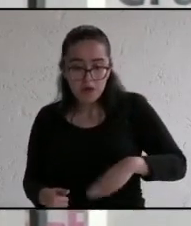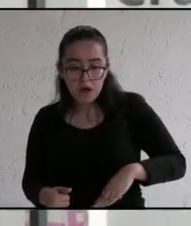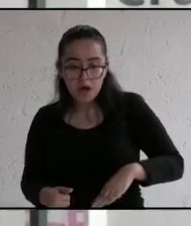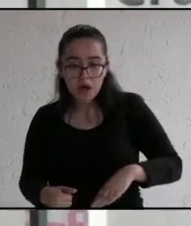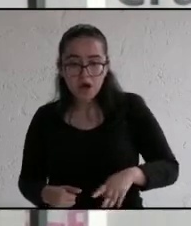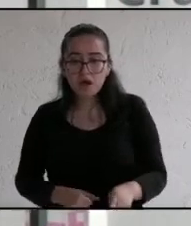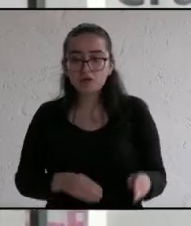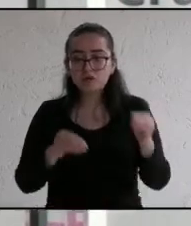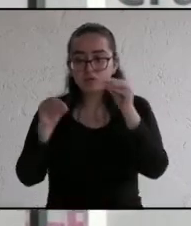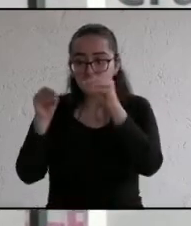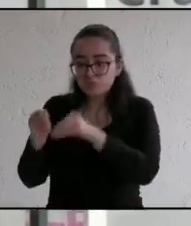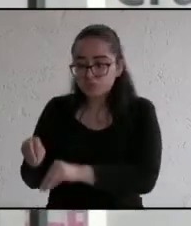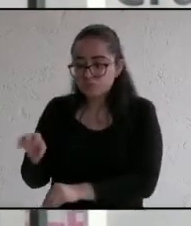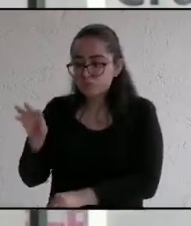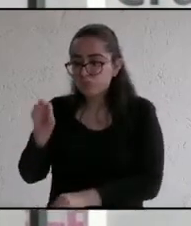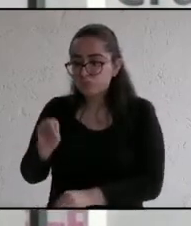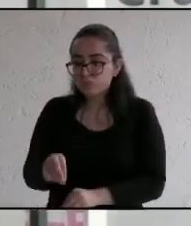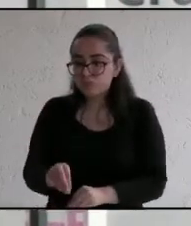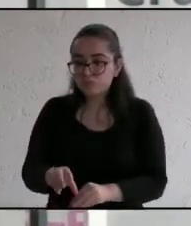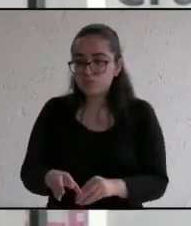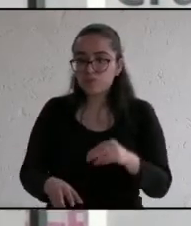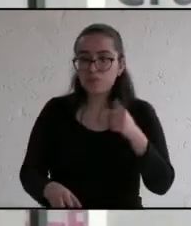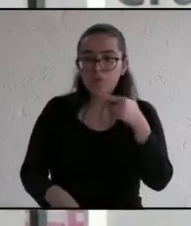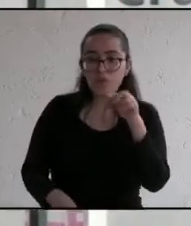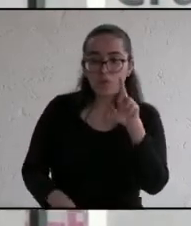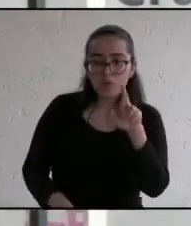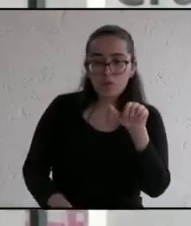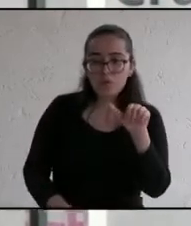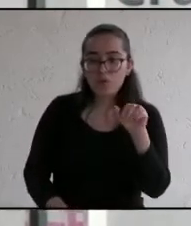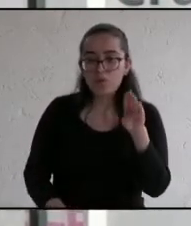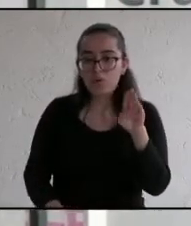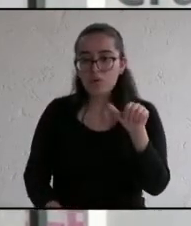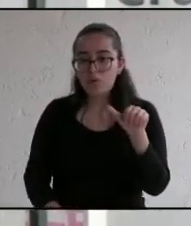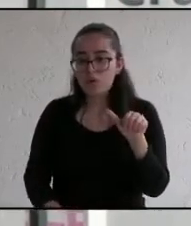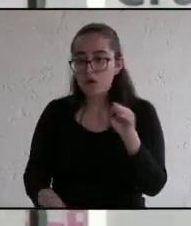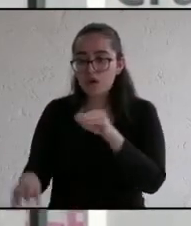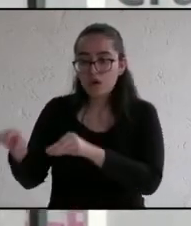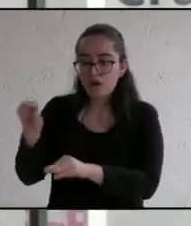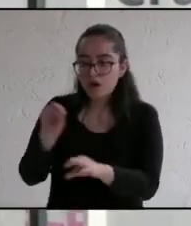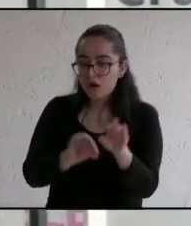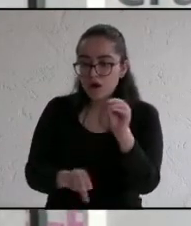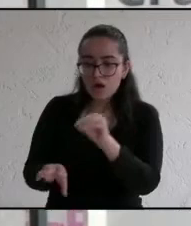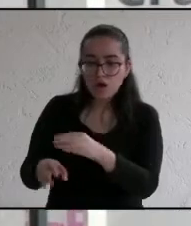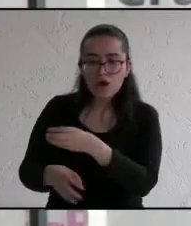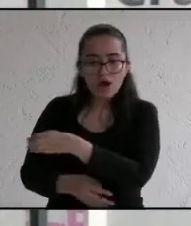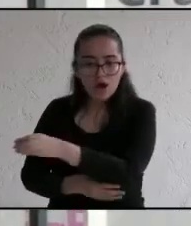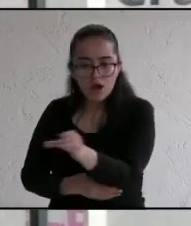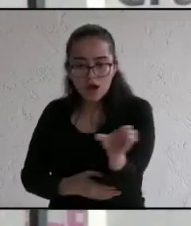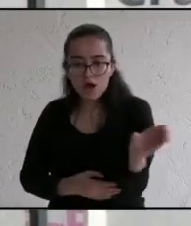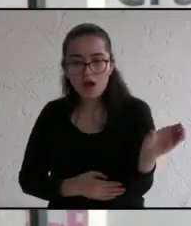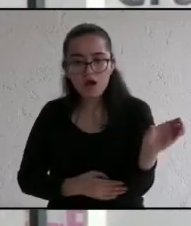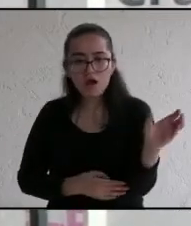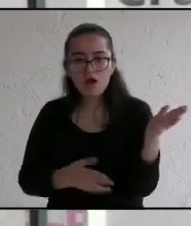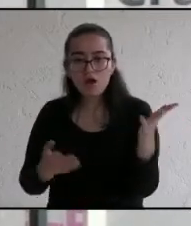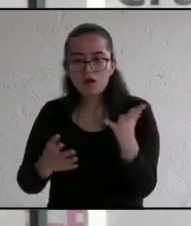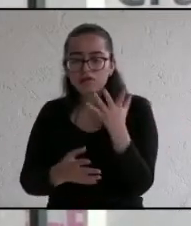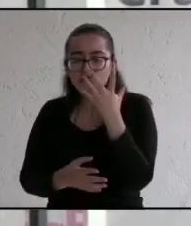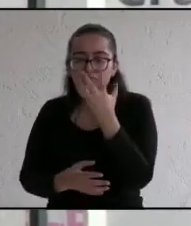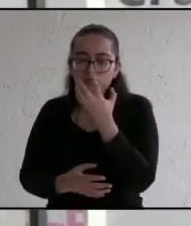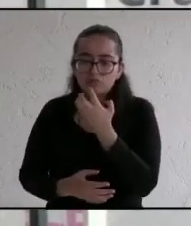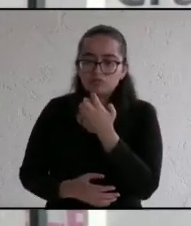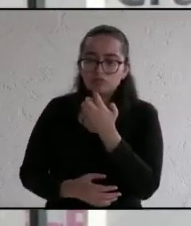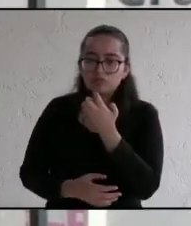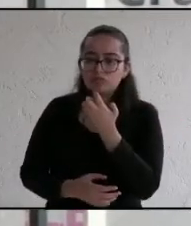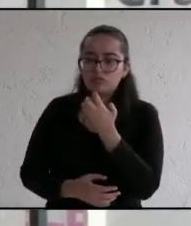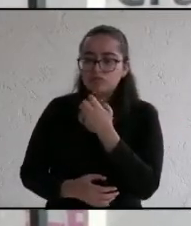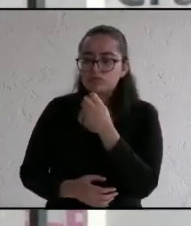metemos en grava gruesa delgadita y terminada en arena y nos está regando todas las plantas. Es triste pero lo que se